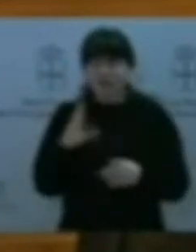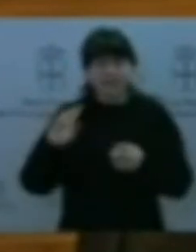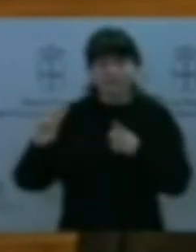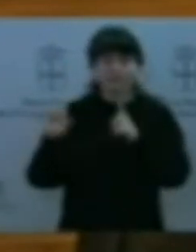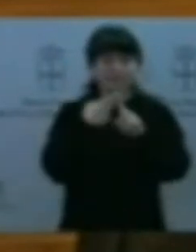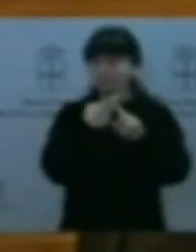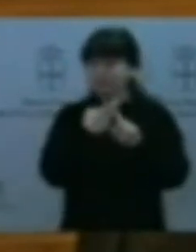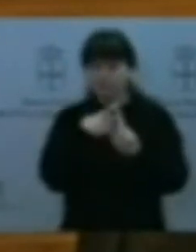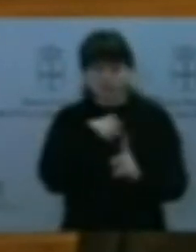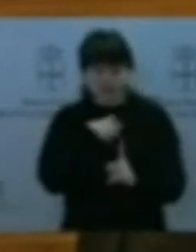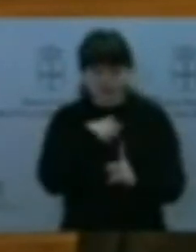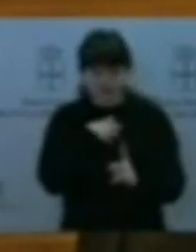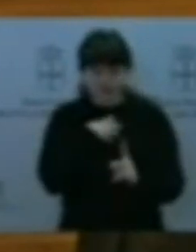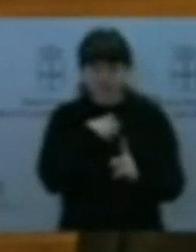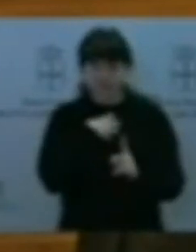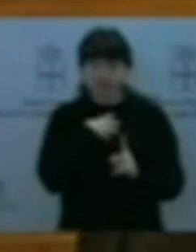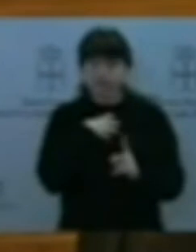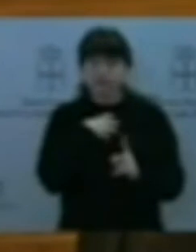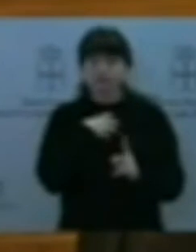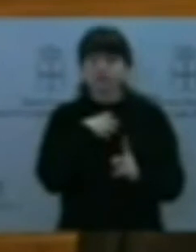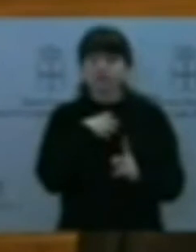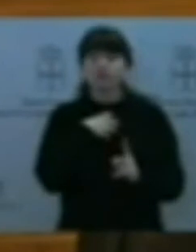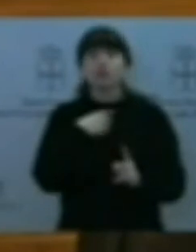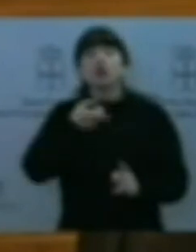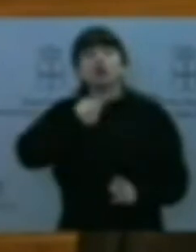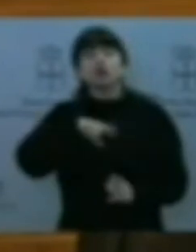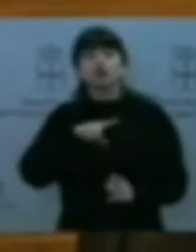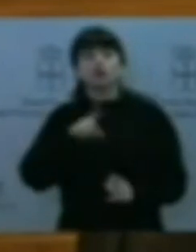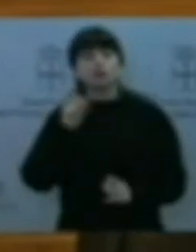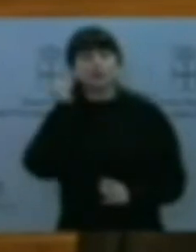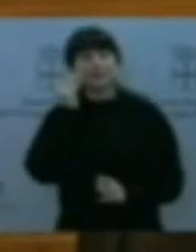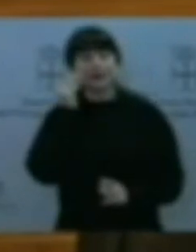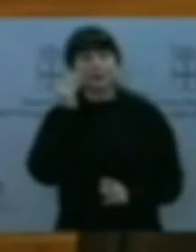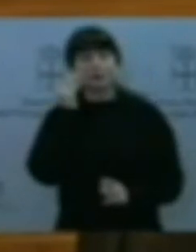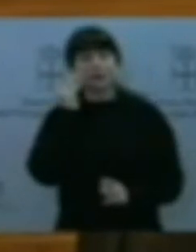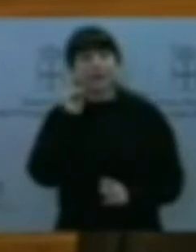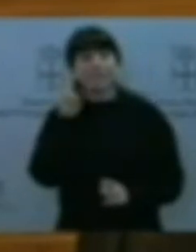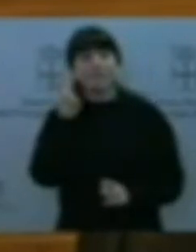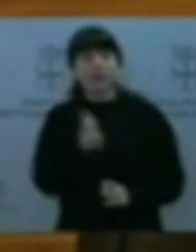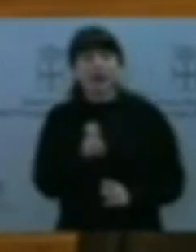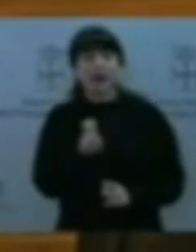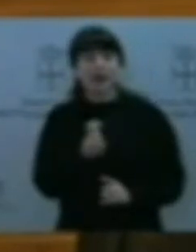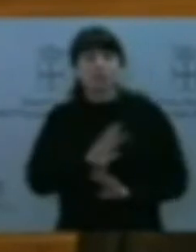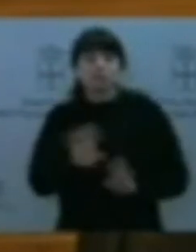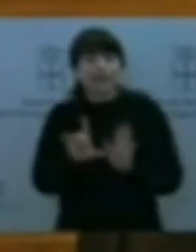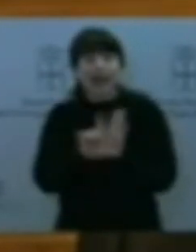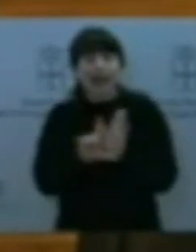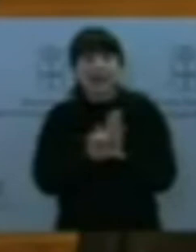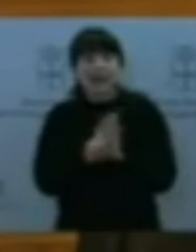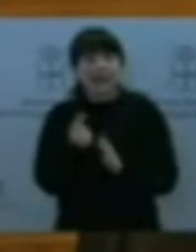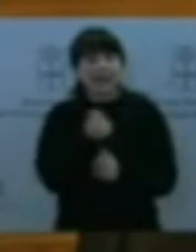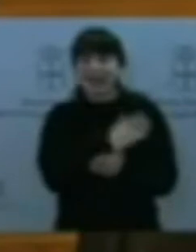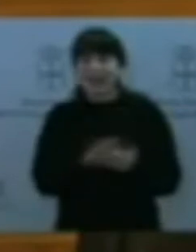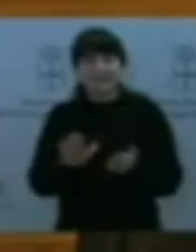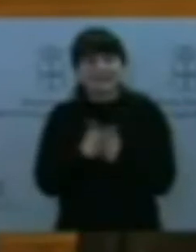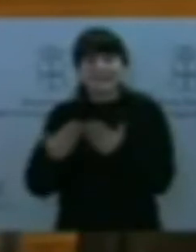solo entendemos como vía útil, herramienta útil, la aprobación de una ley de gratuidad de libros de texto a la que ustedes oponen y a la que otros